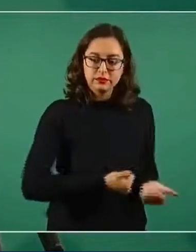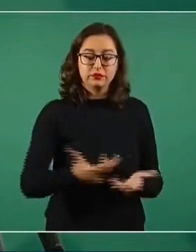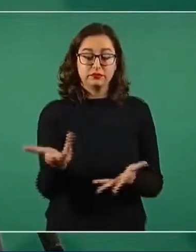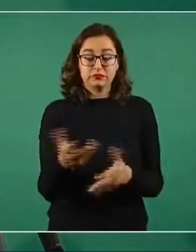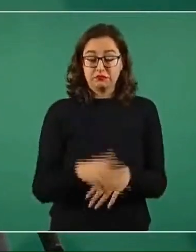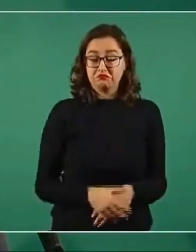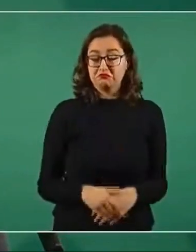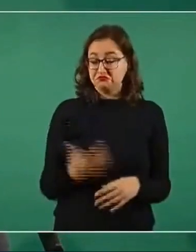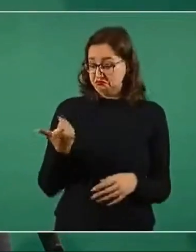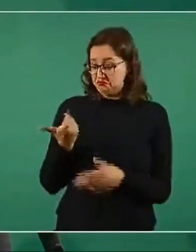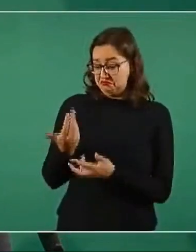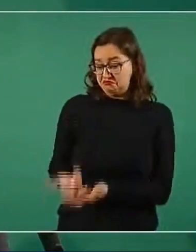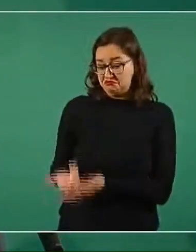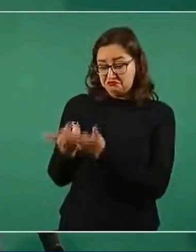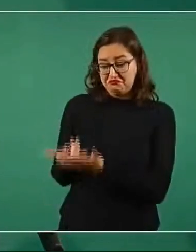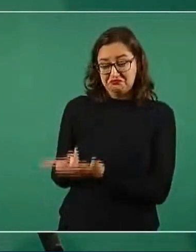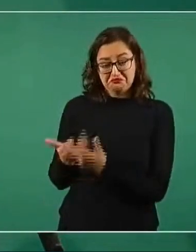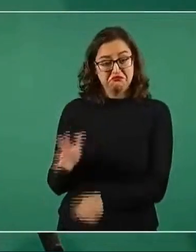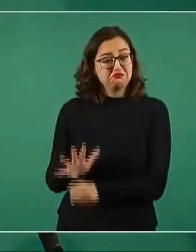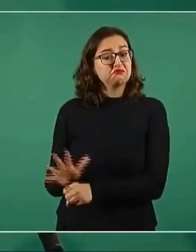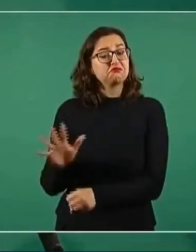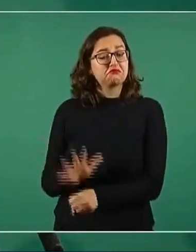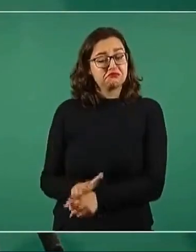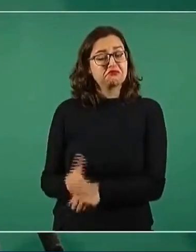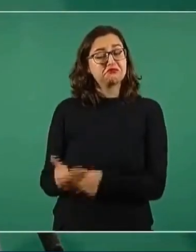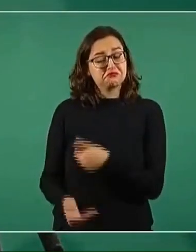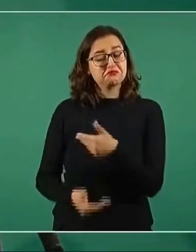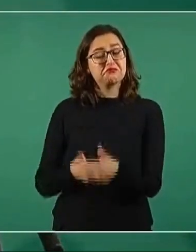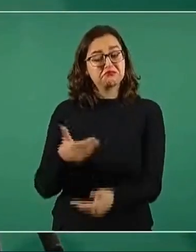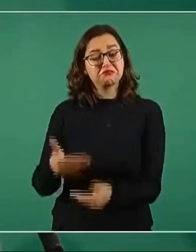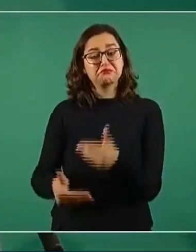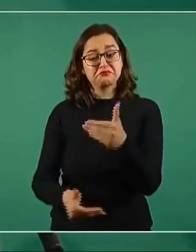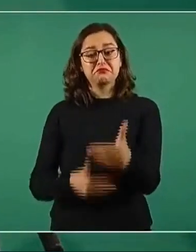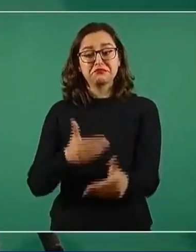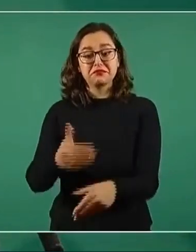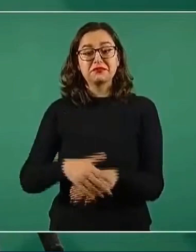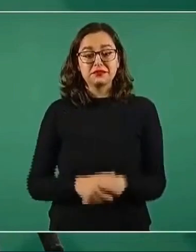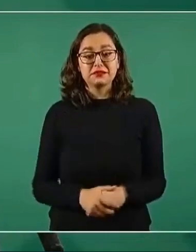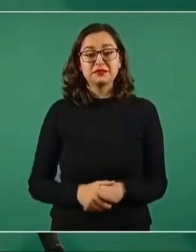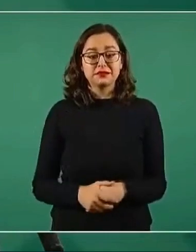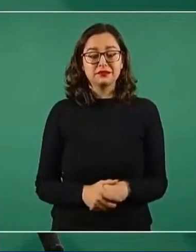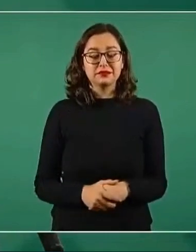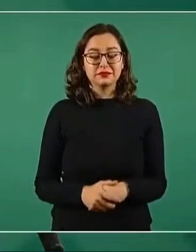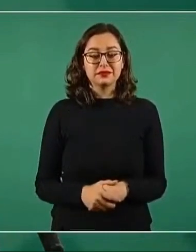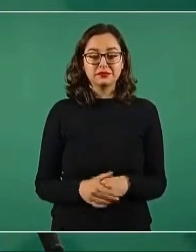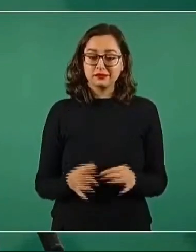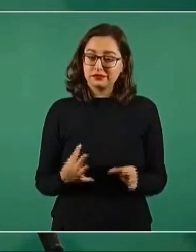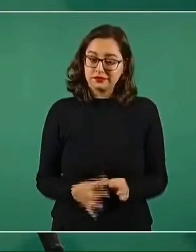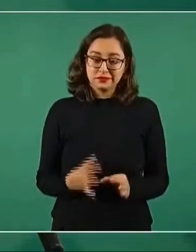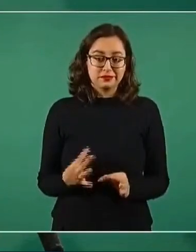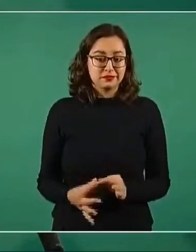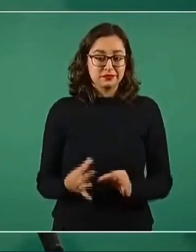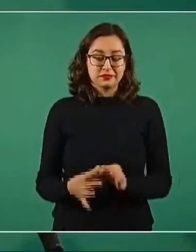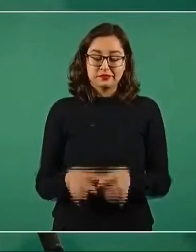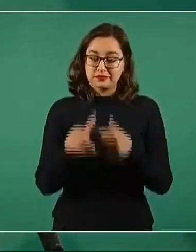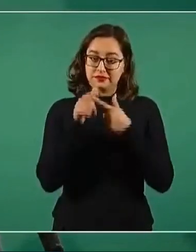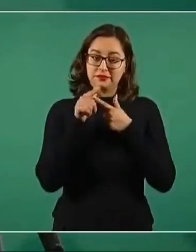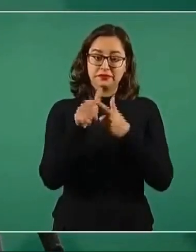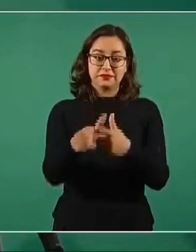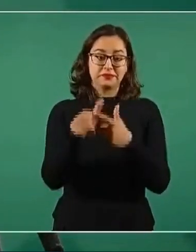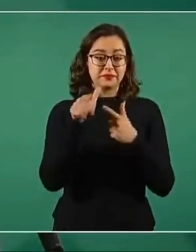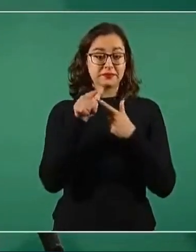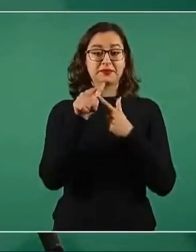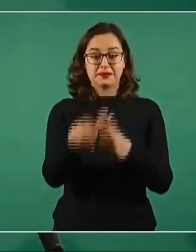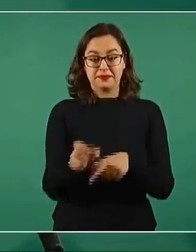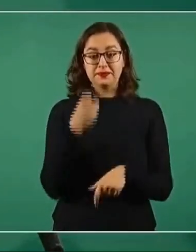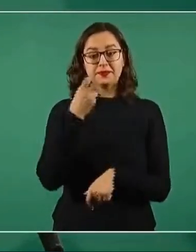Entonces, sí, ahí vamos, adelante, vamos adelante. Eso es lo más